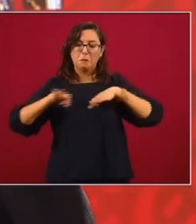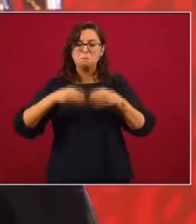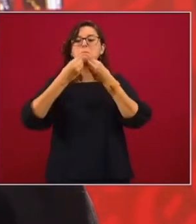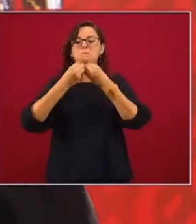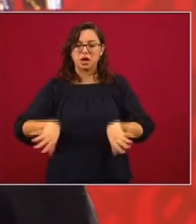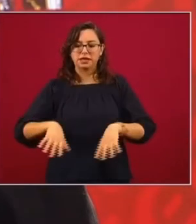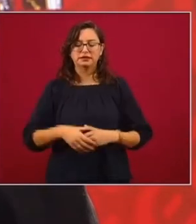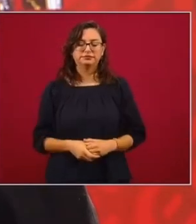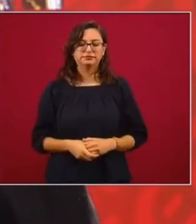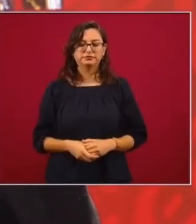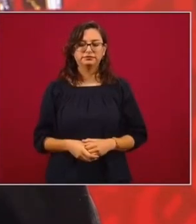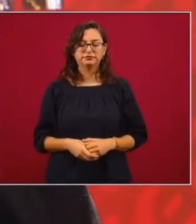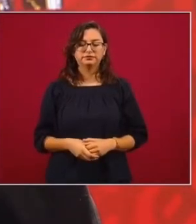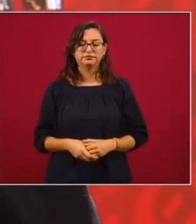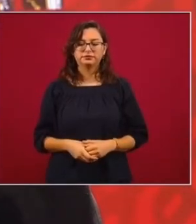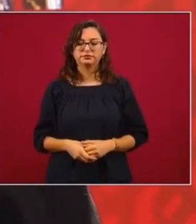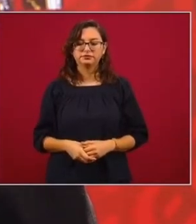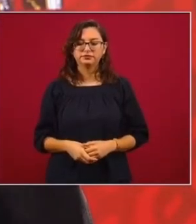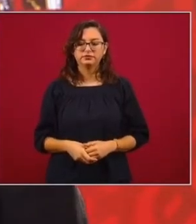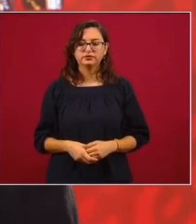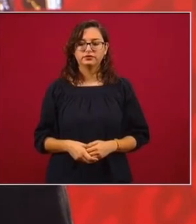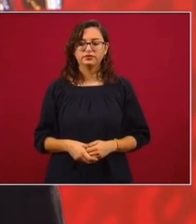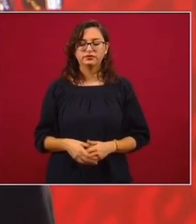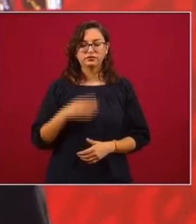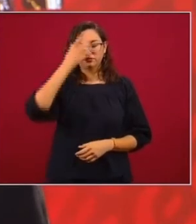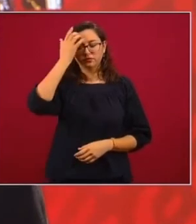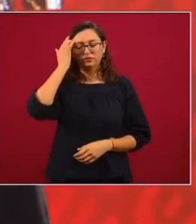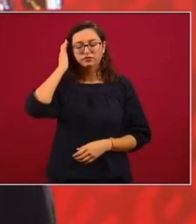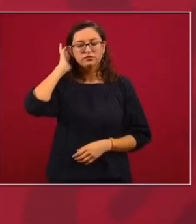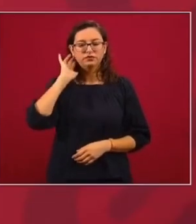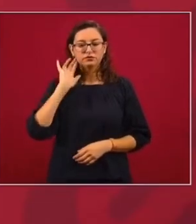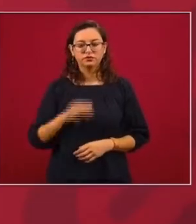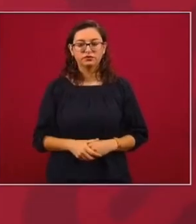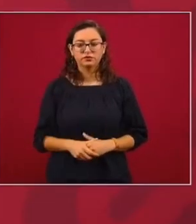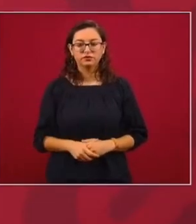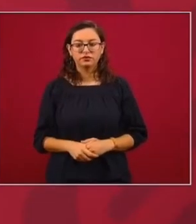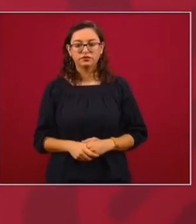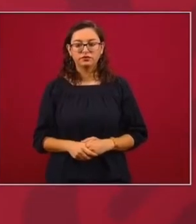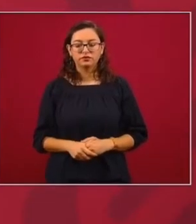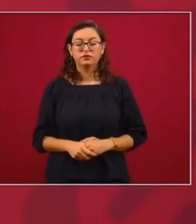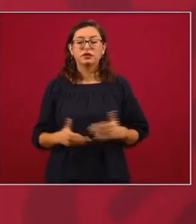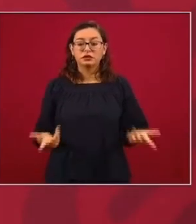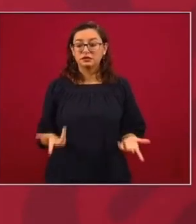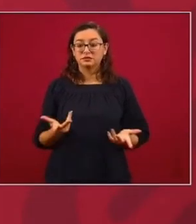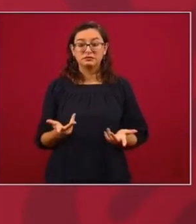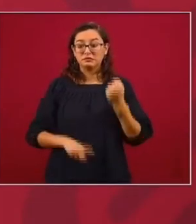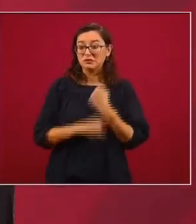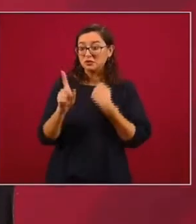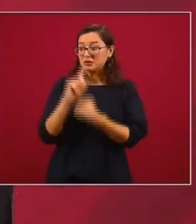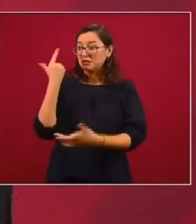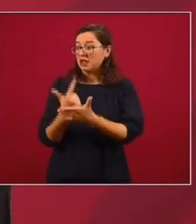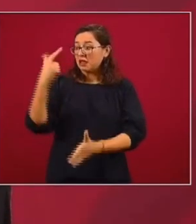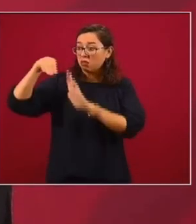Y nuestra propuesta de enfrentar la pérdida